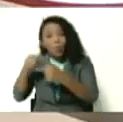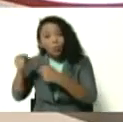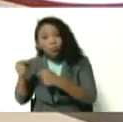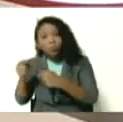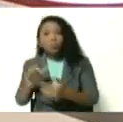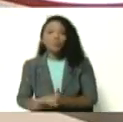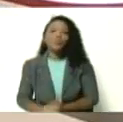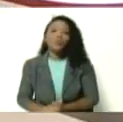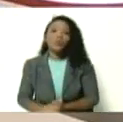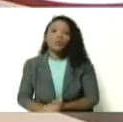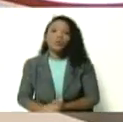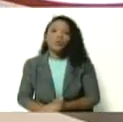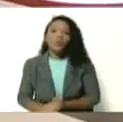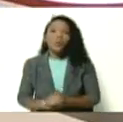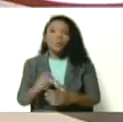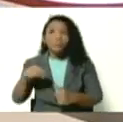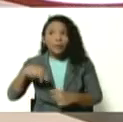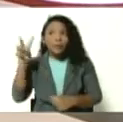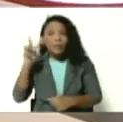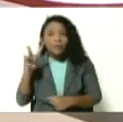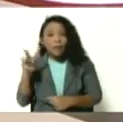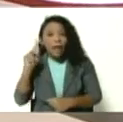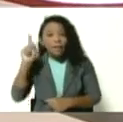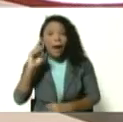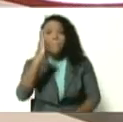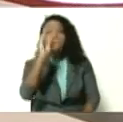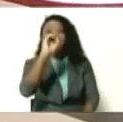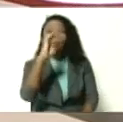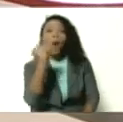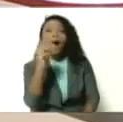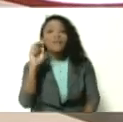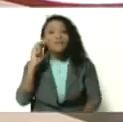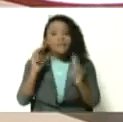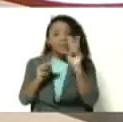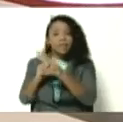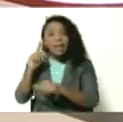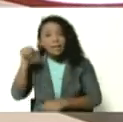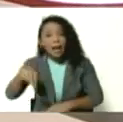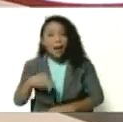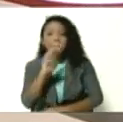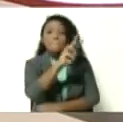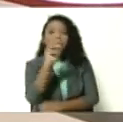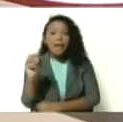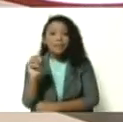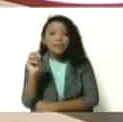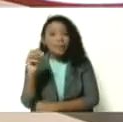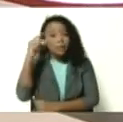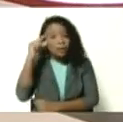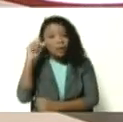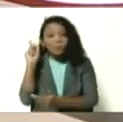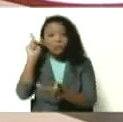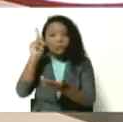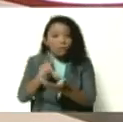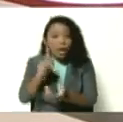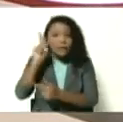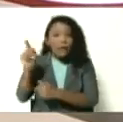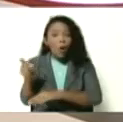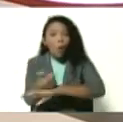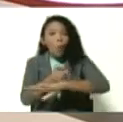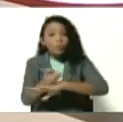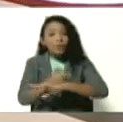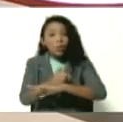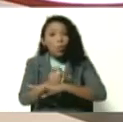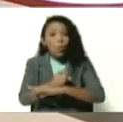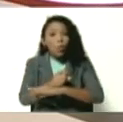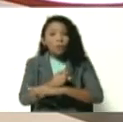Eric Gana, cónsul de Venezuela en Boavista. Vean ustedes, 20 días decía Telmario y también el gobernador, le